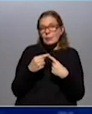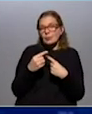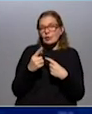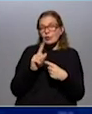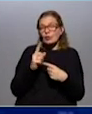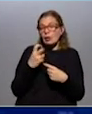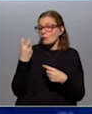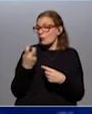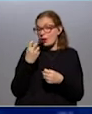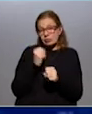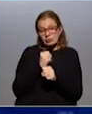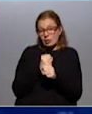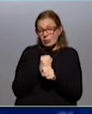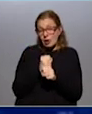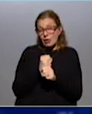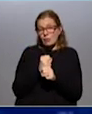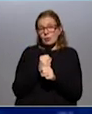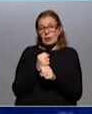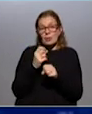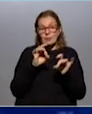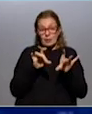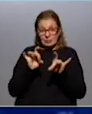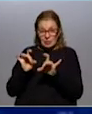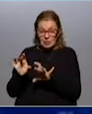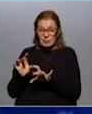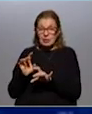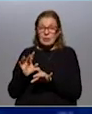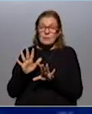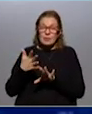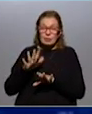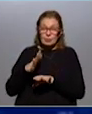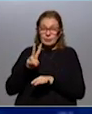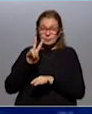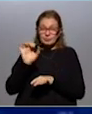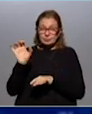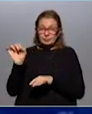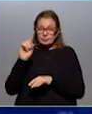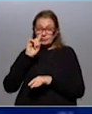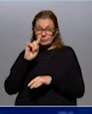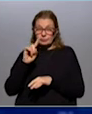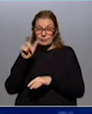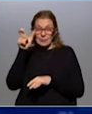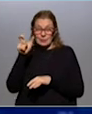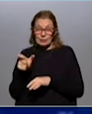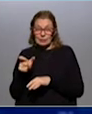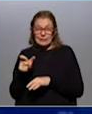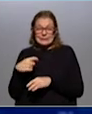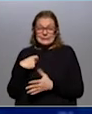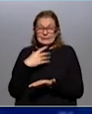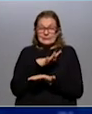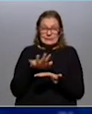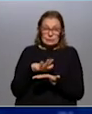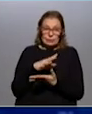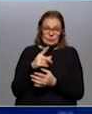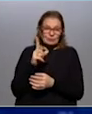están buscando trabajo justamente por el contexto de la pandemia, es que tenés más o menos 200.000 personas cuya situación es